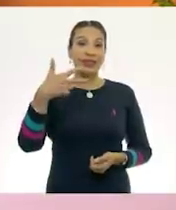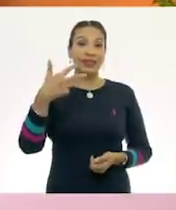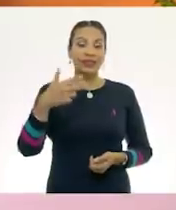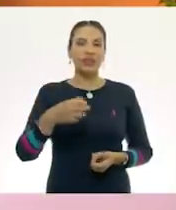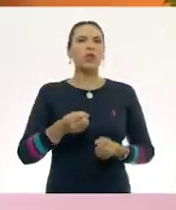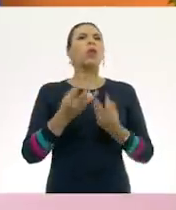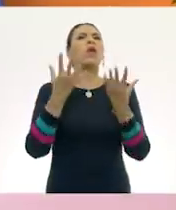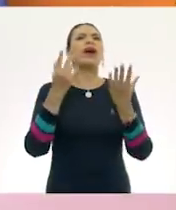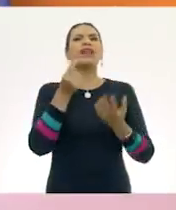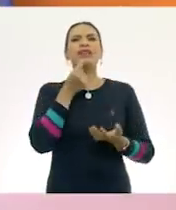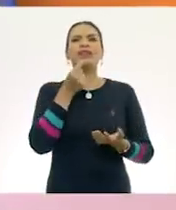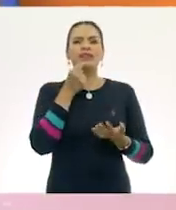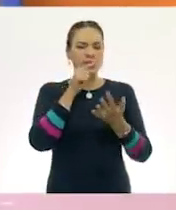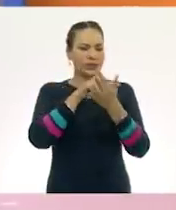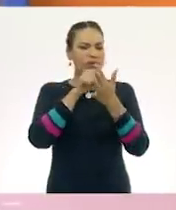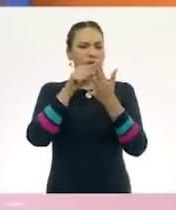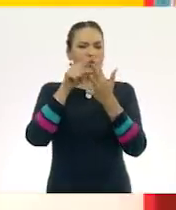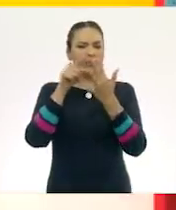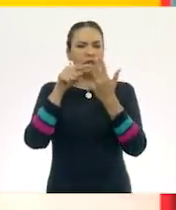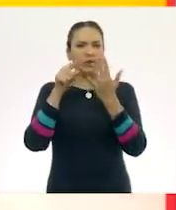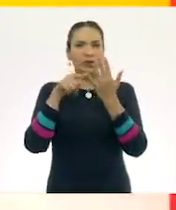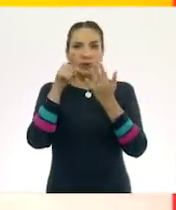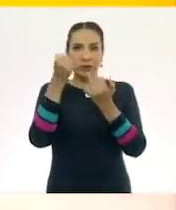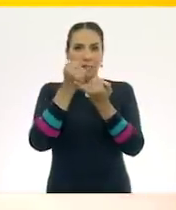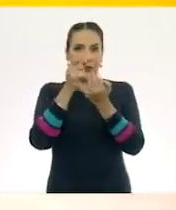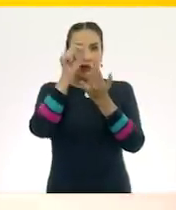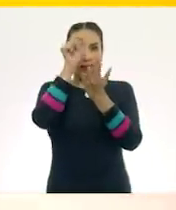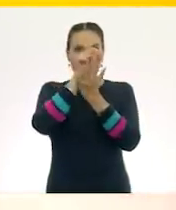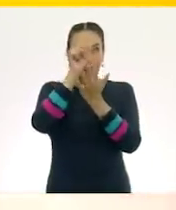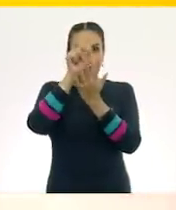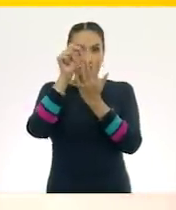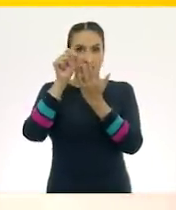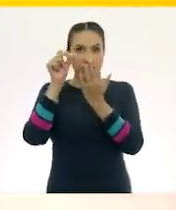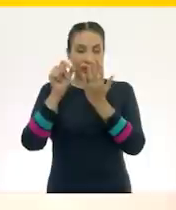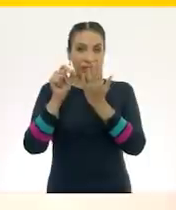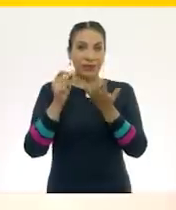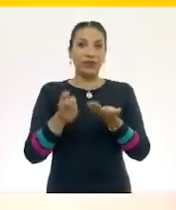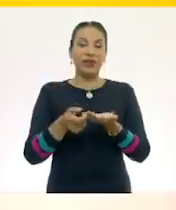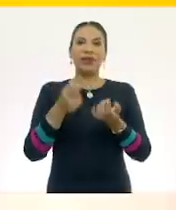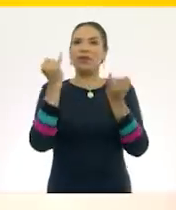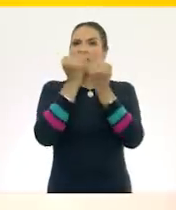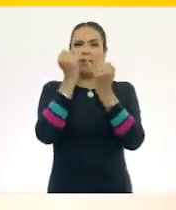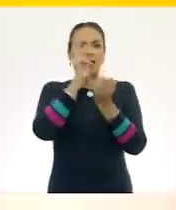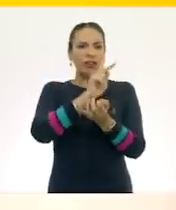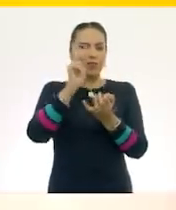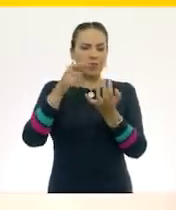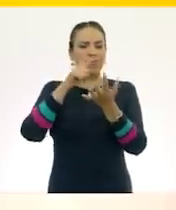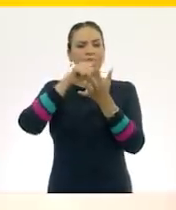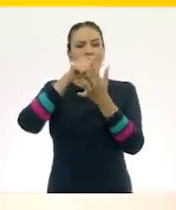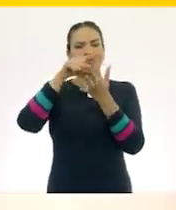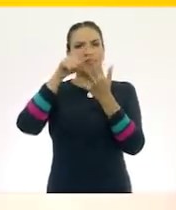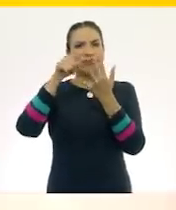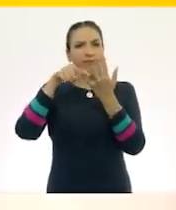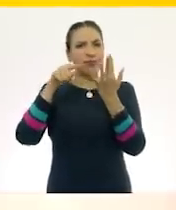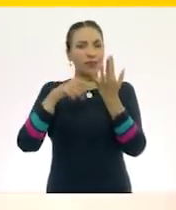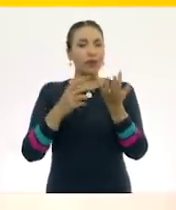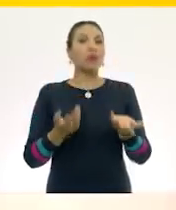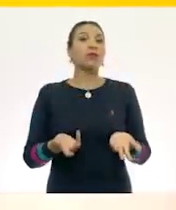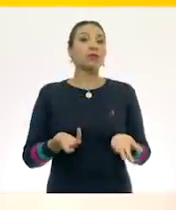¿Cuántos niños contaste? ¿También fuiste poniendo los palitos? ¿Coincide con lo que nosotros contamos?